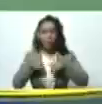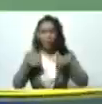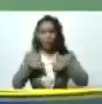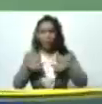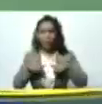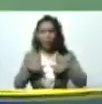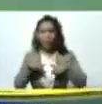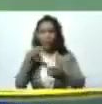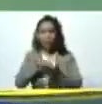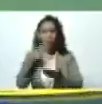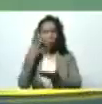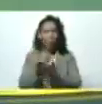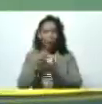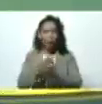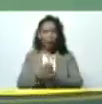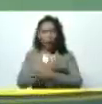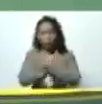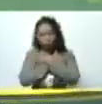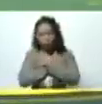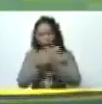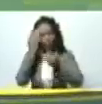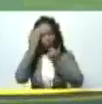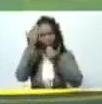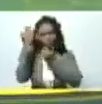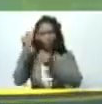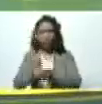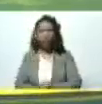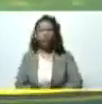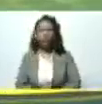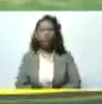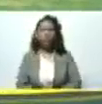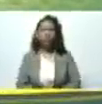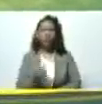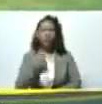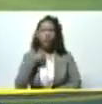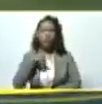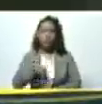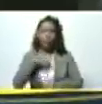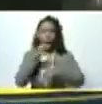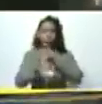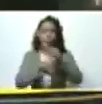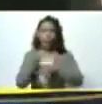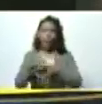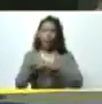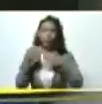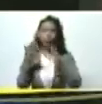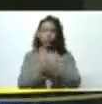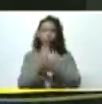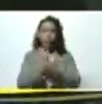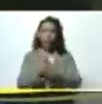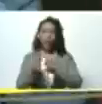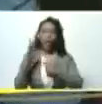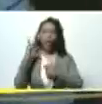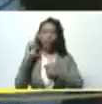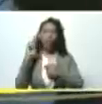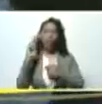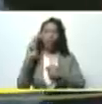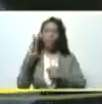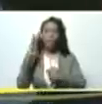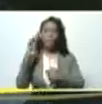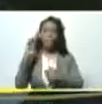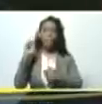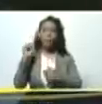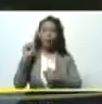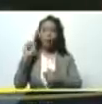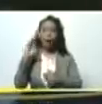Monaga le enviamos un caluroso saludo me tocó a mí en este caso hablar por Agropecuario Aurobranco detrás de de este